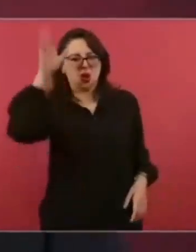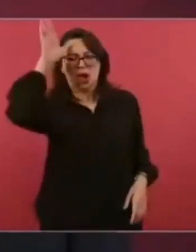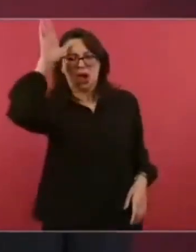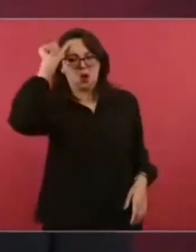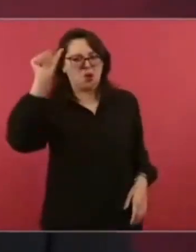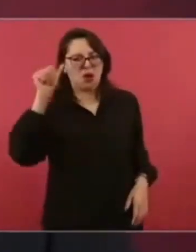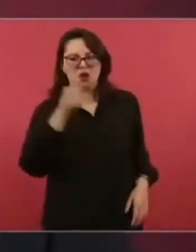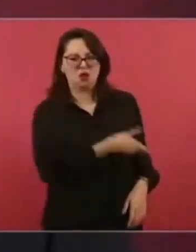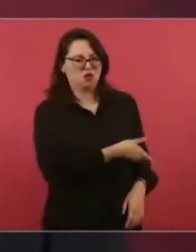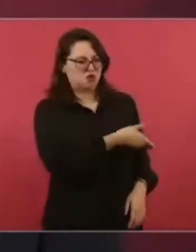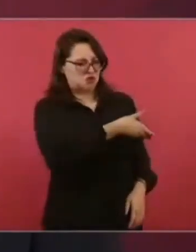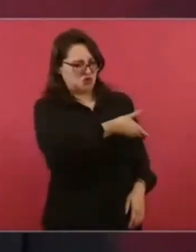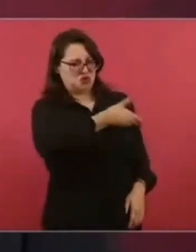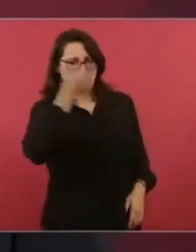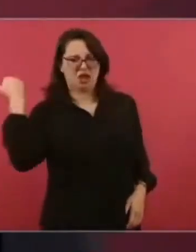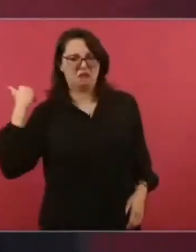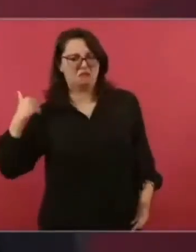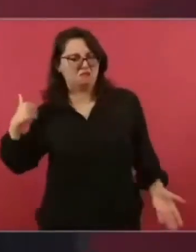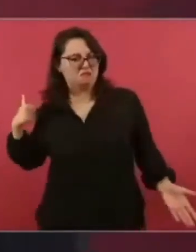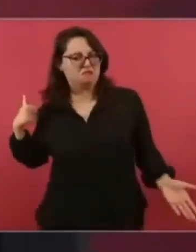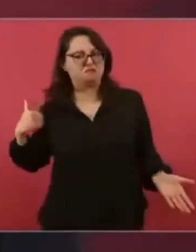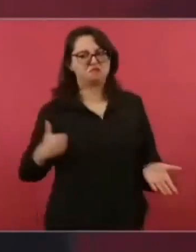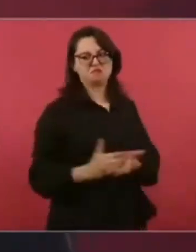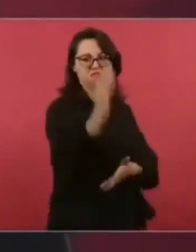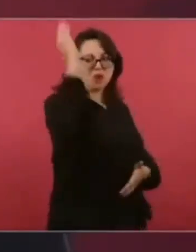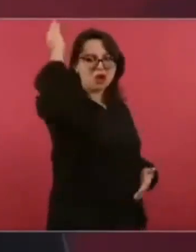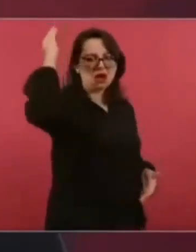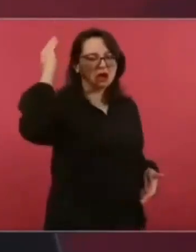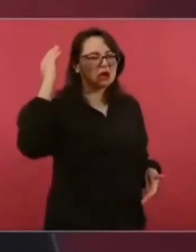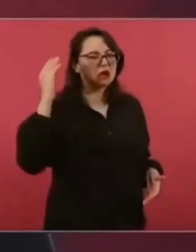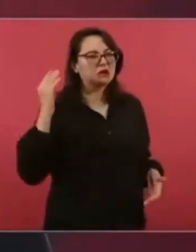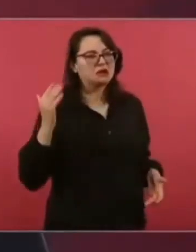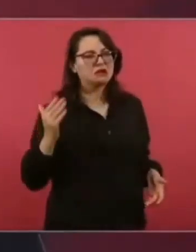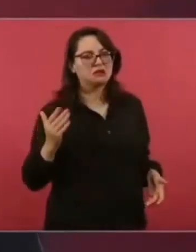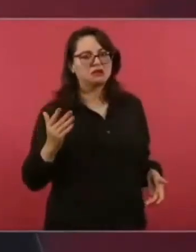Usted no sabe lo que significa.